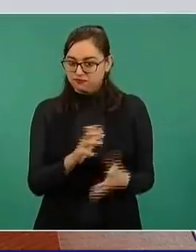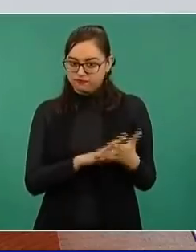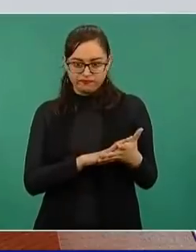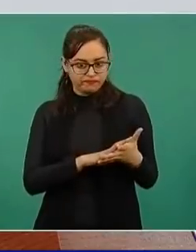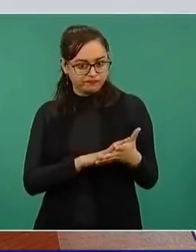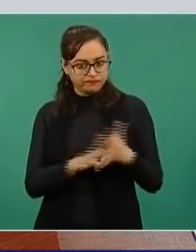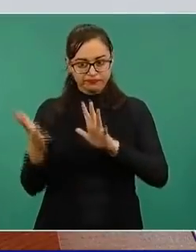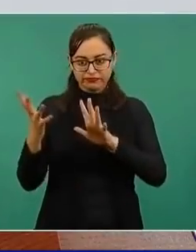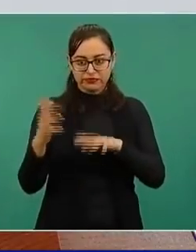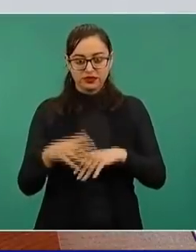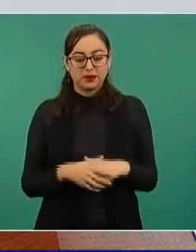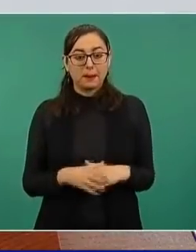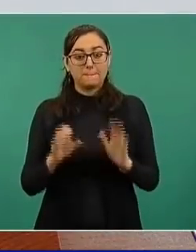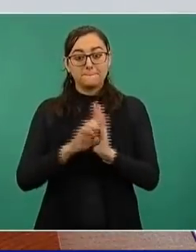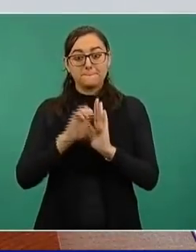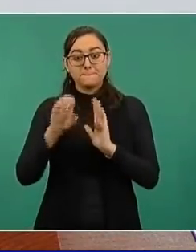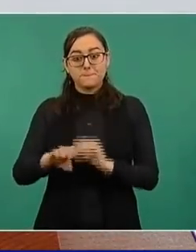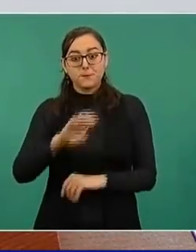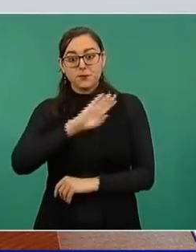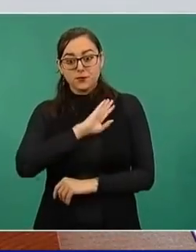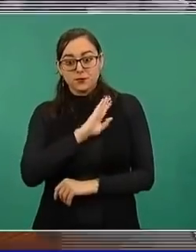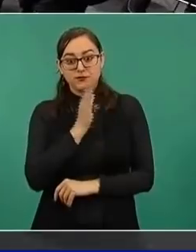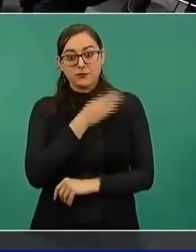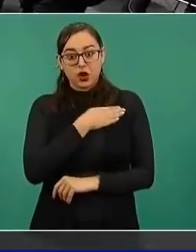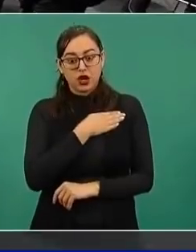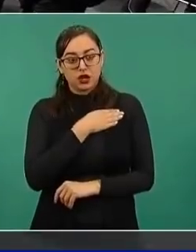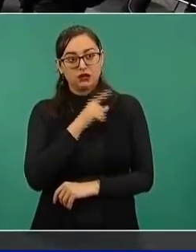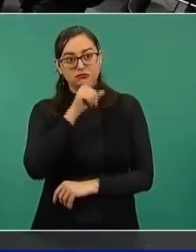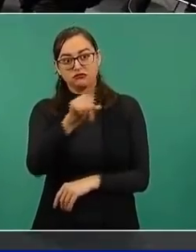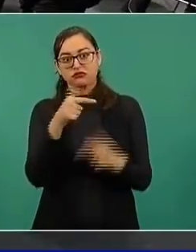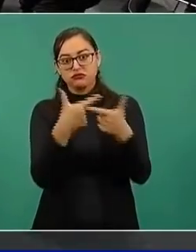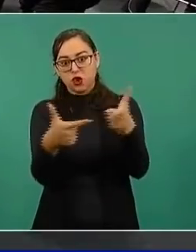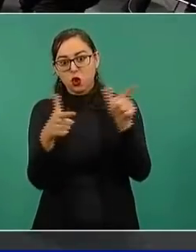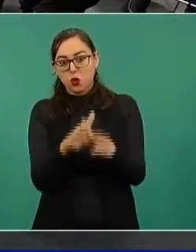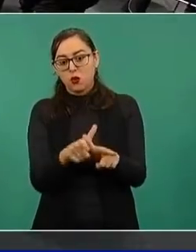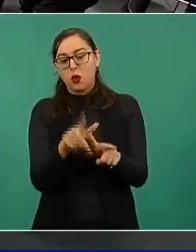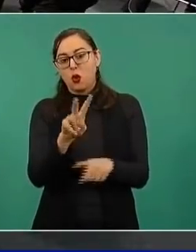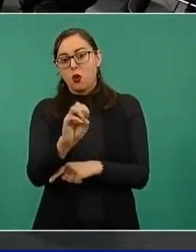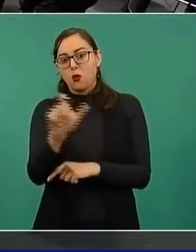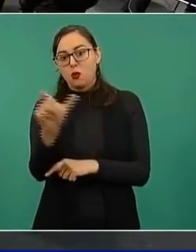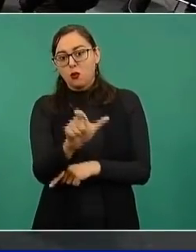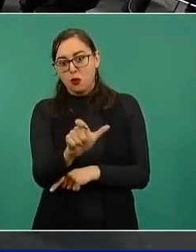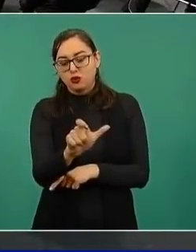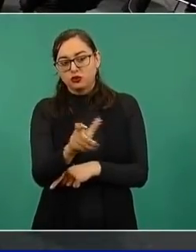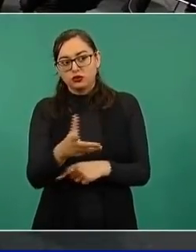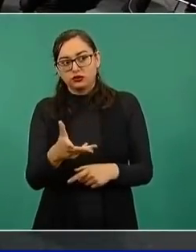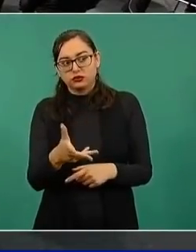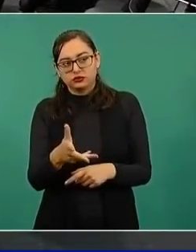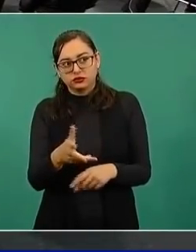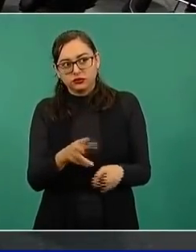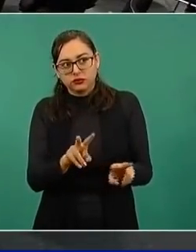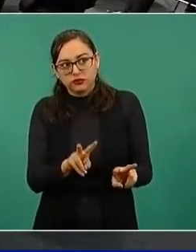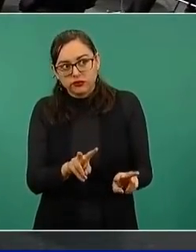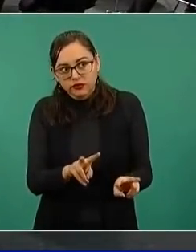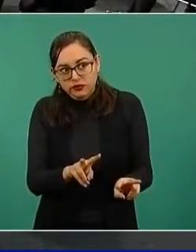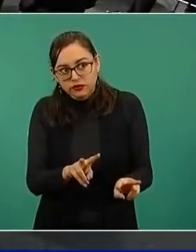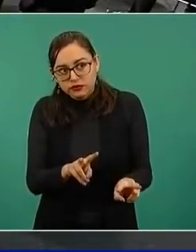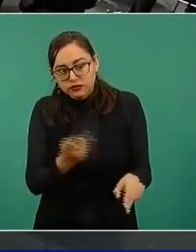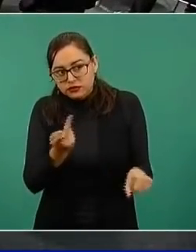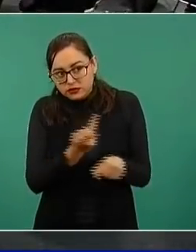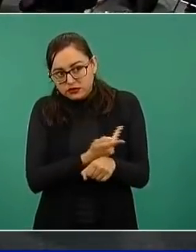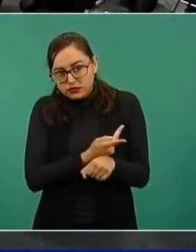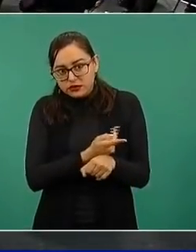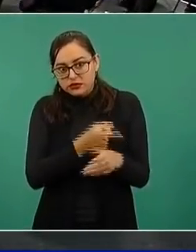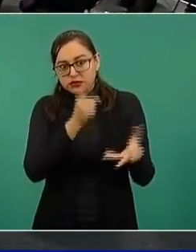En España, por ejemplo, Vox, estaba yo viendo, que votaron en contra